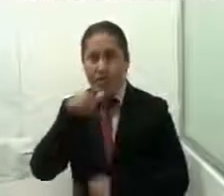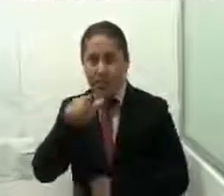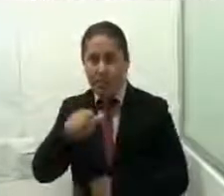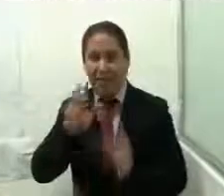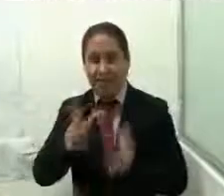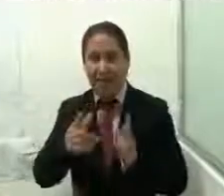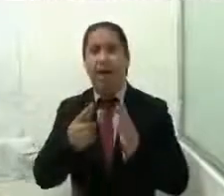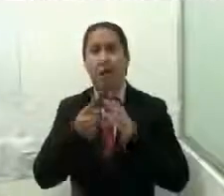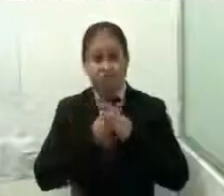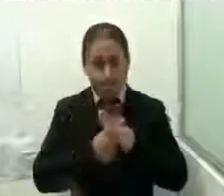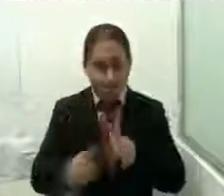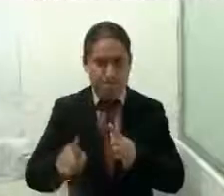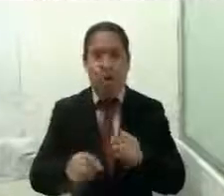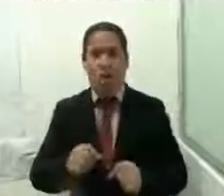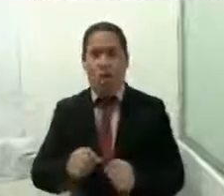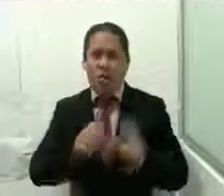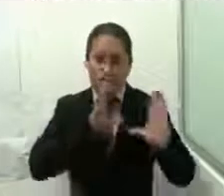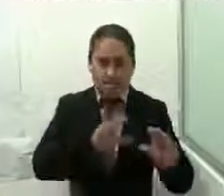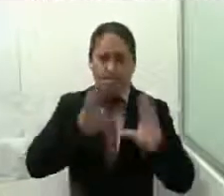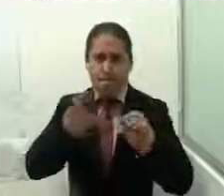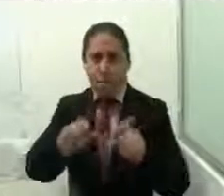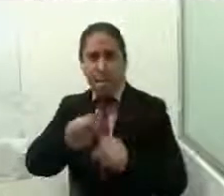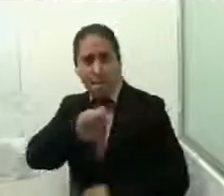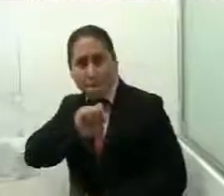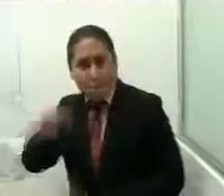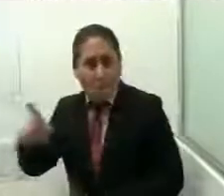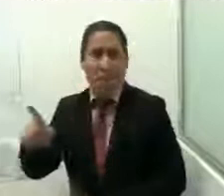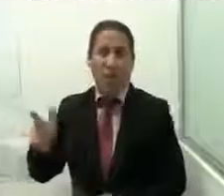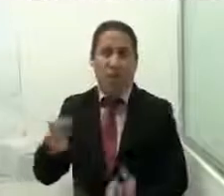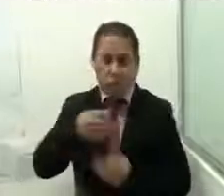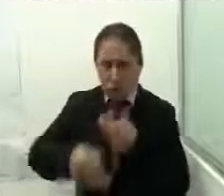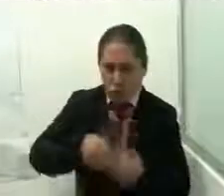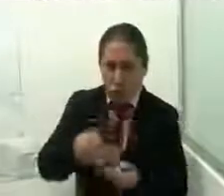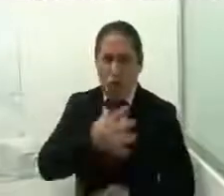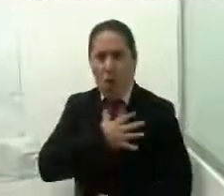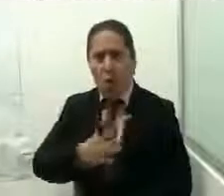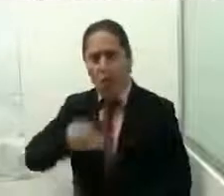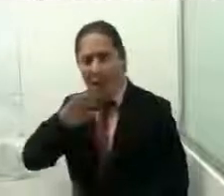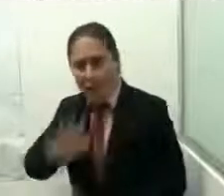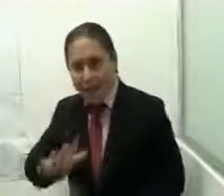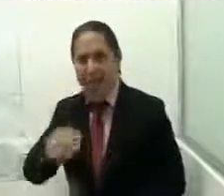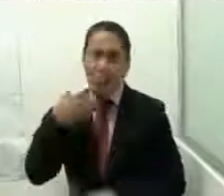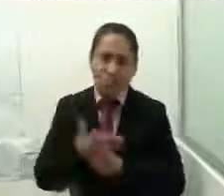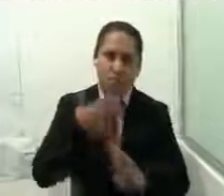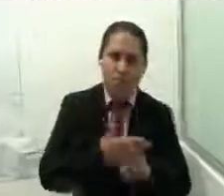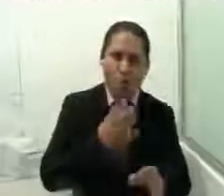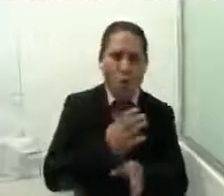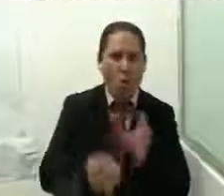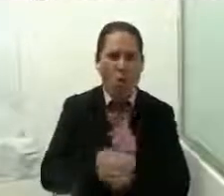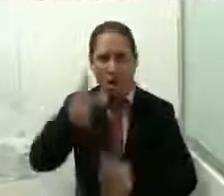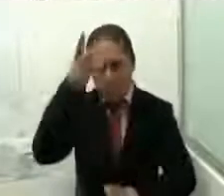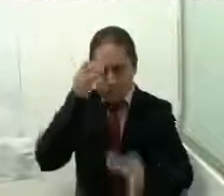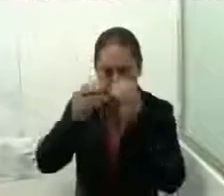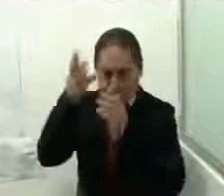brindó atención profesional gratuita e inmediata a mujeres, a sus hijas e hijos en situación de violencia. A través de los servicios